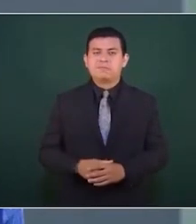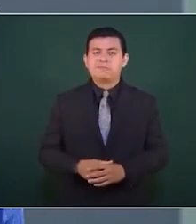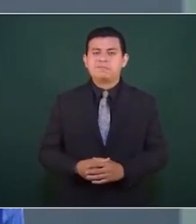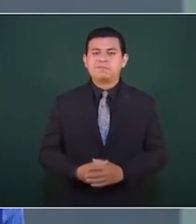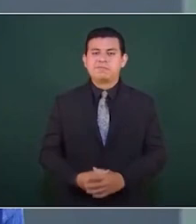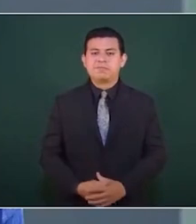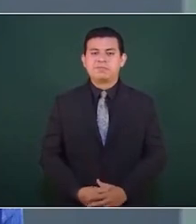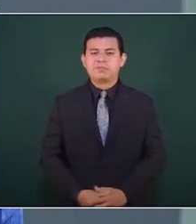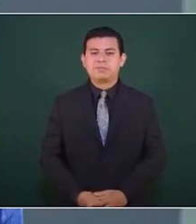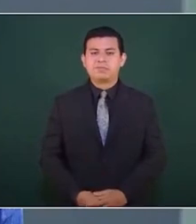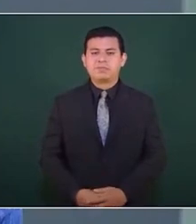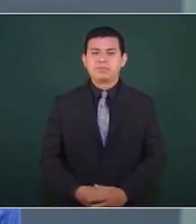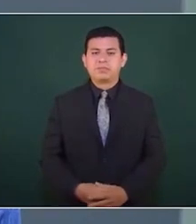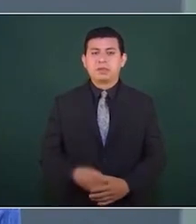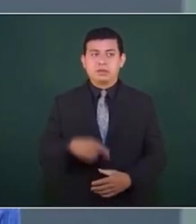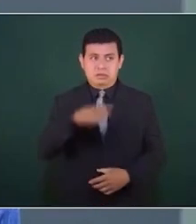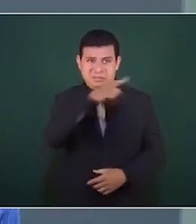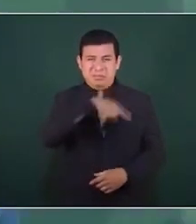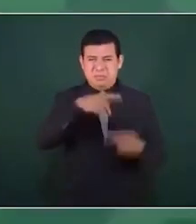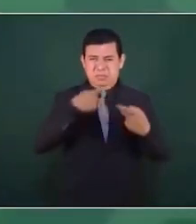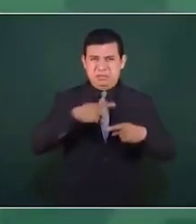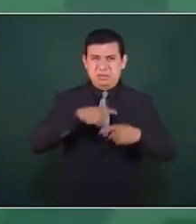de trabajo,